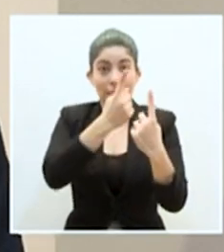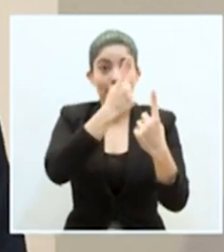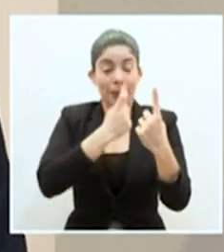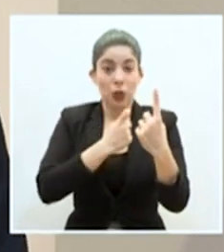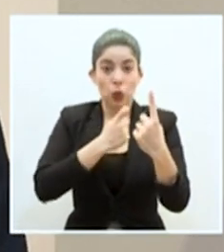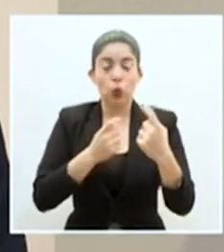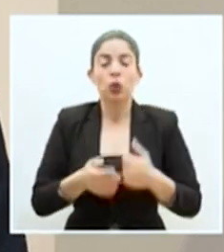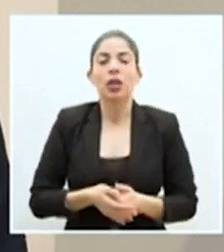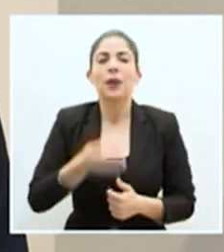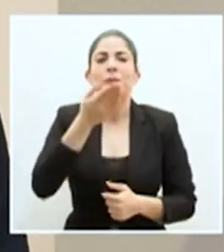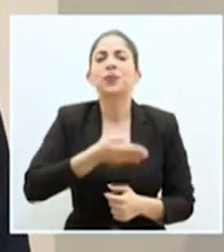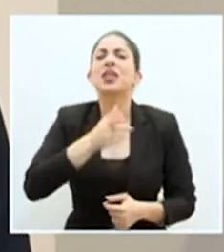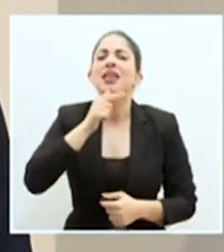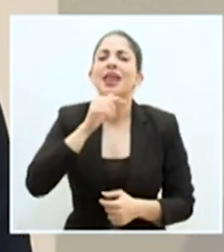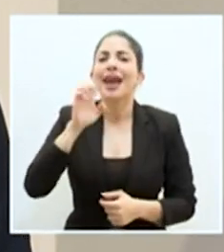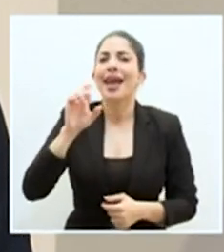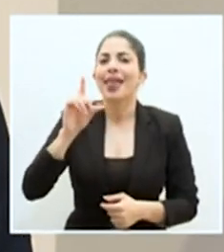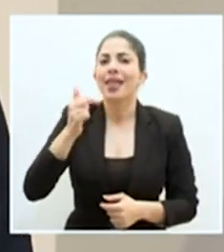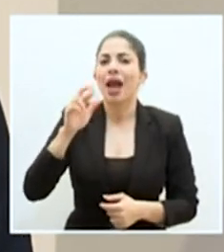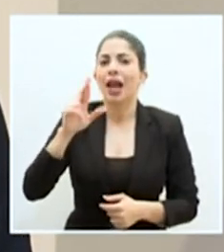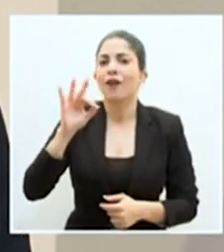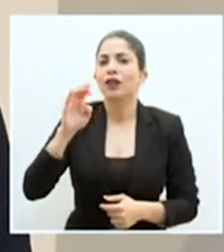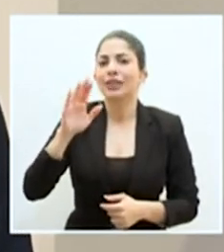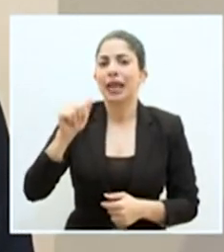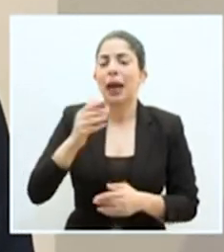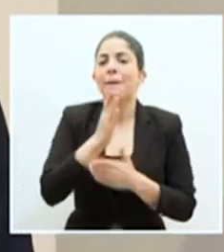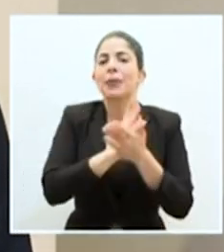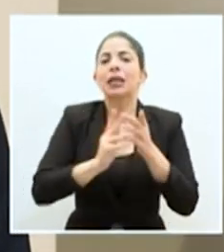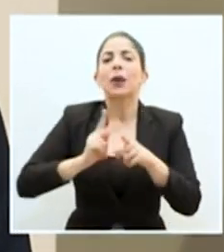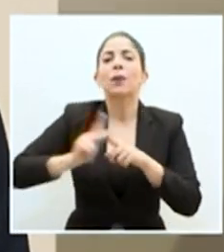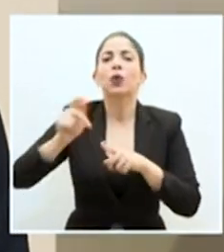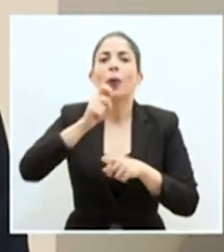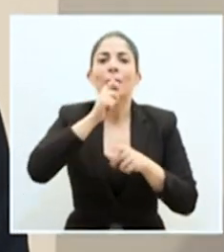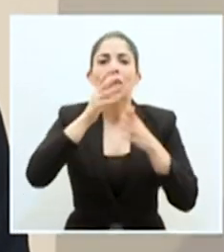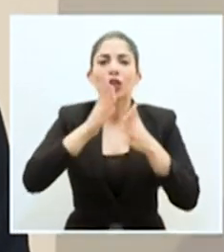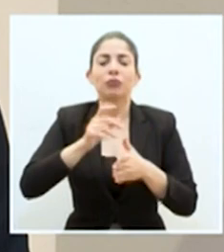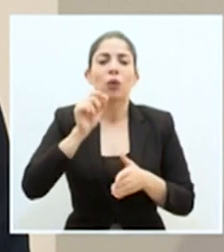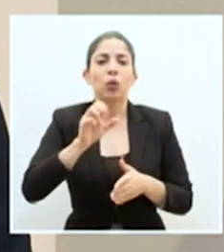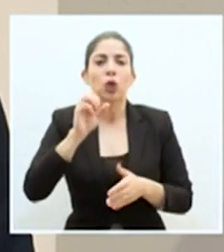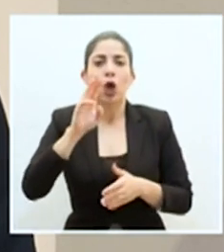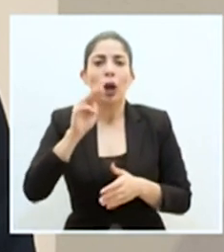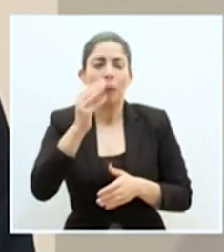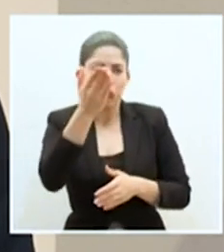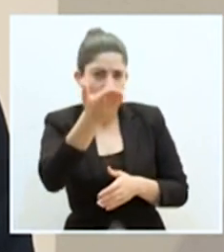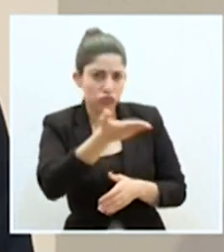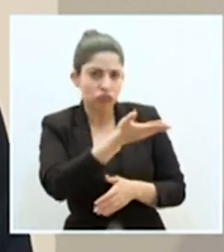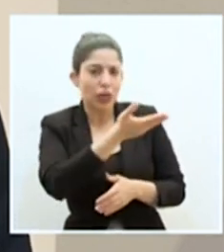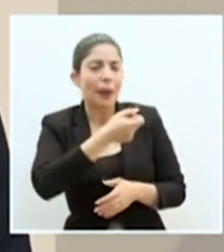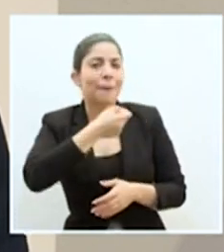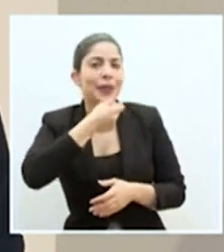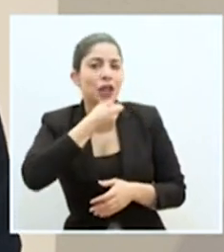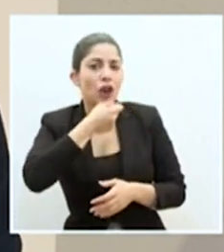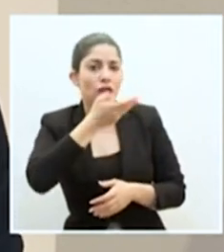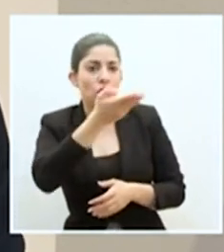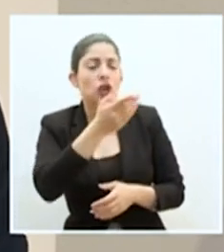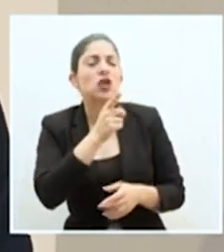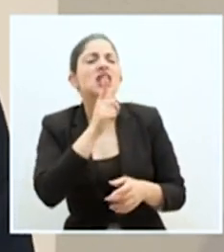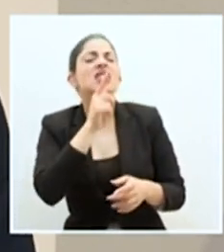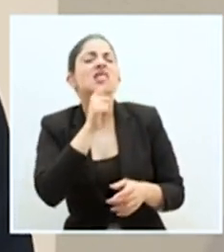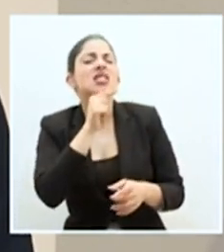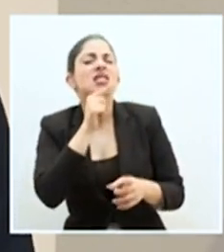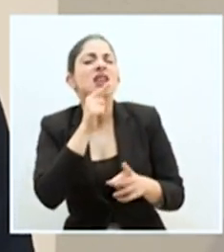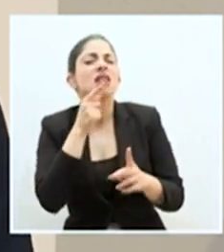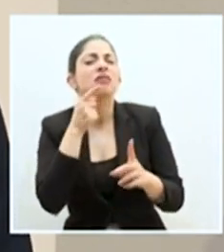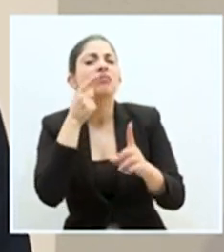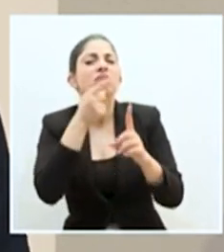consultas es Edgar Fonseca de puroperiodismo.com, a quien invitamos a pasar al micrófono e indicarnos